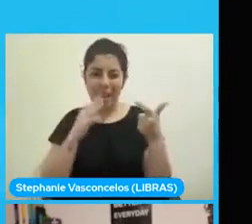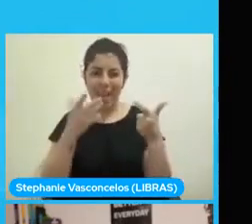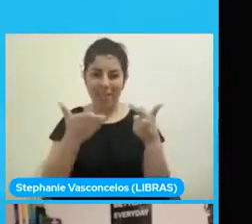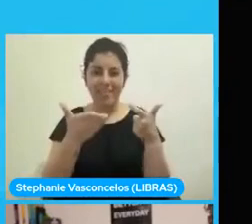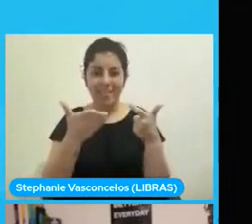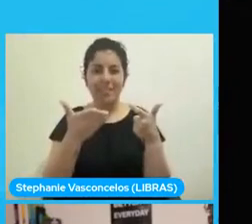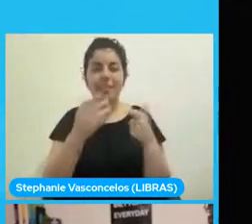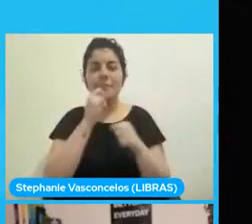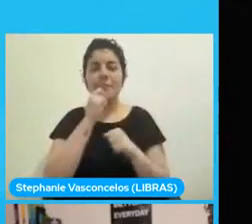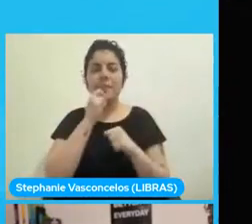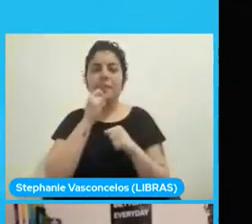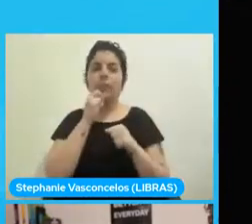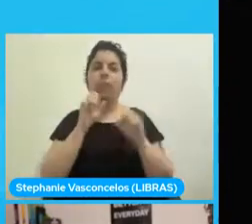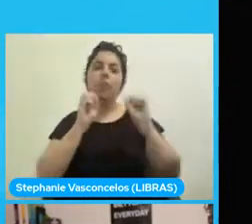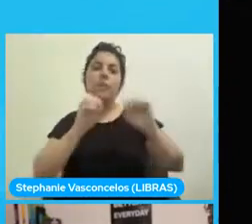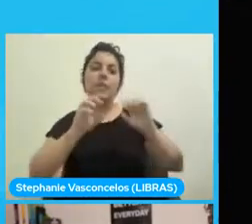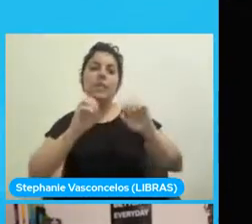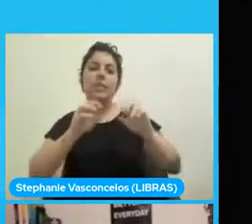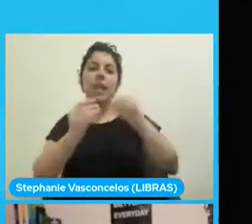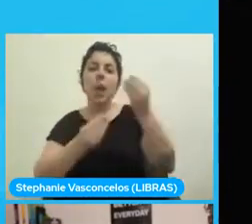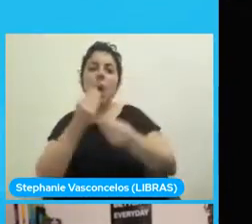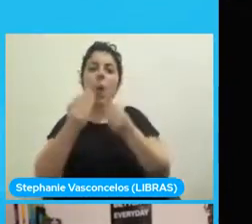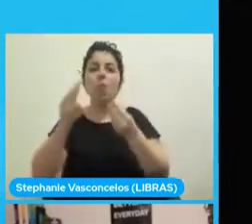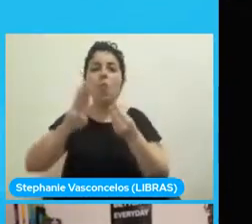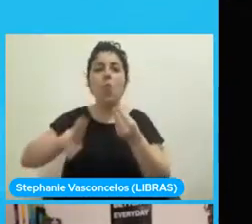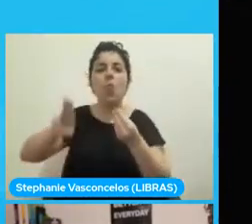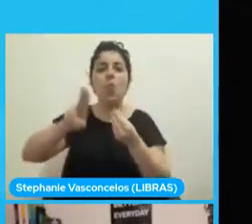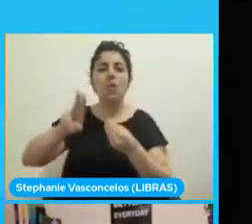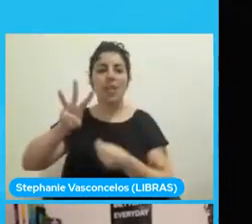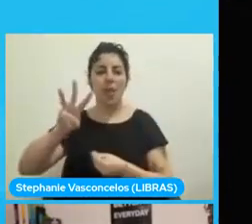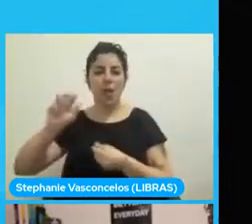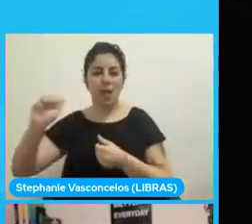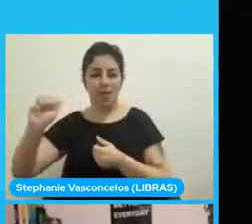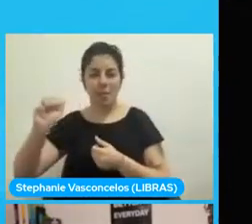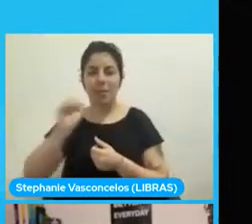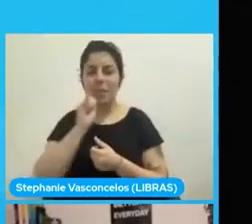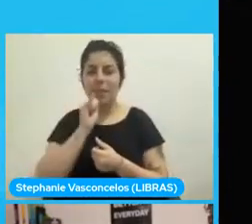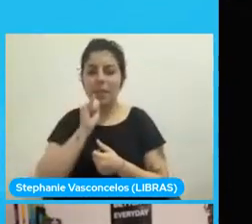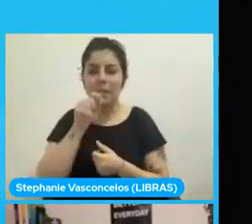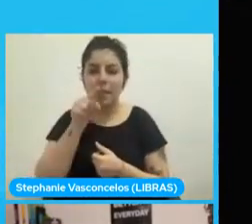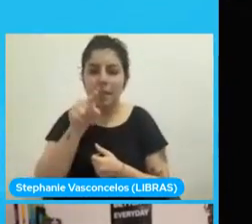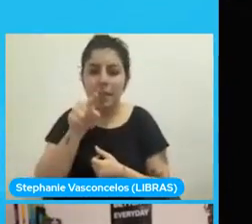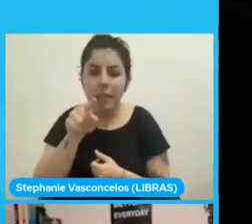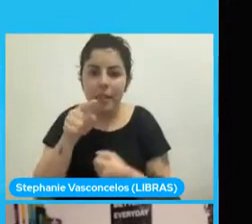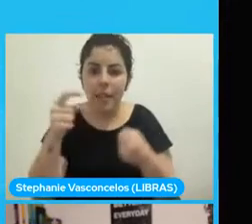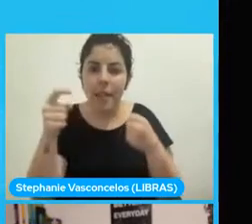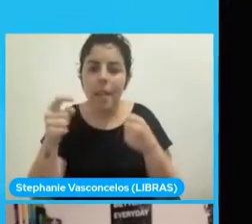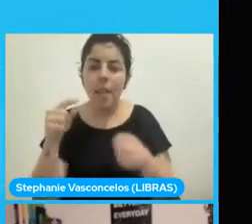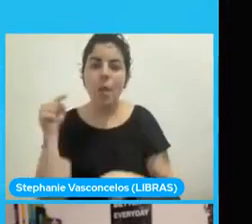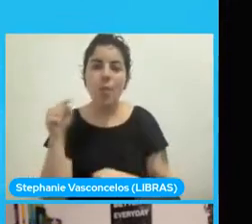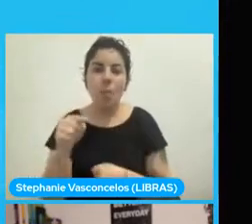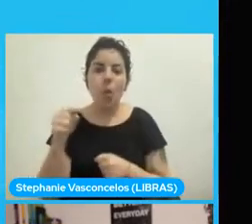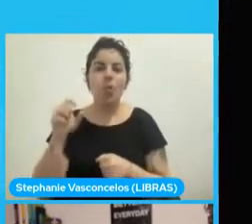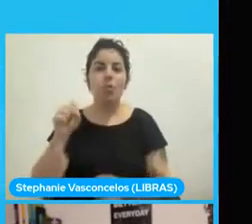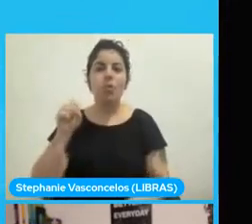enseñándoles cómo funciona WebAssembly. El URL es webassembly.studio.